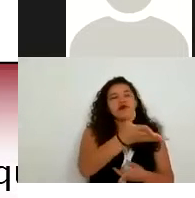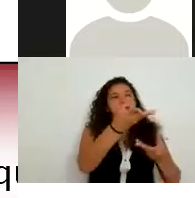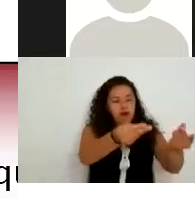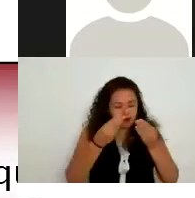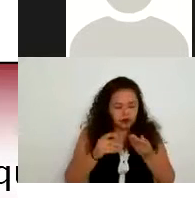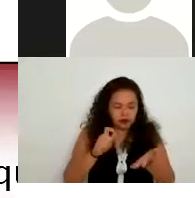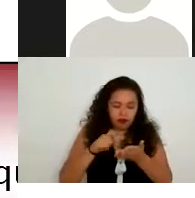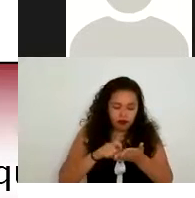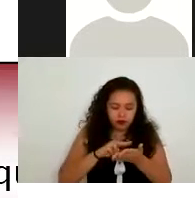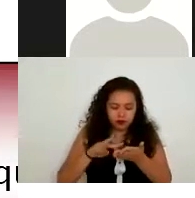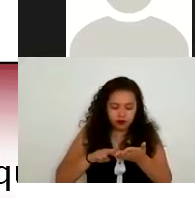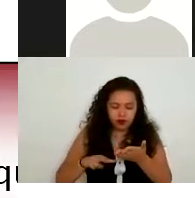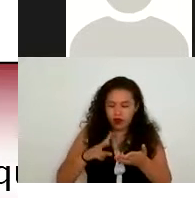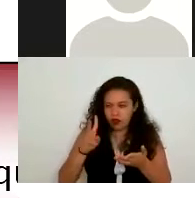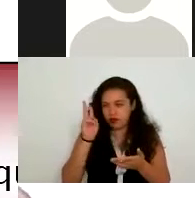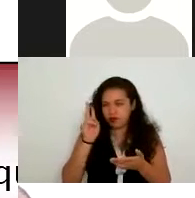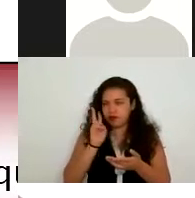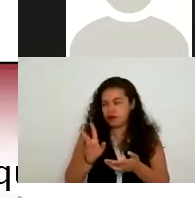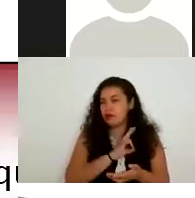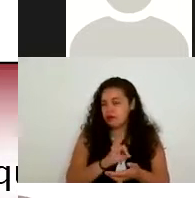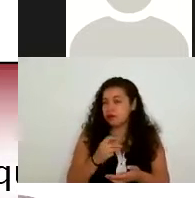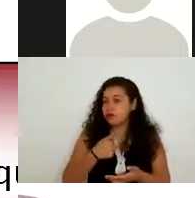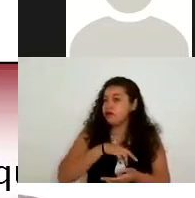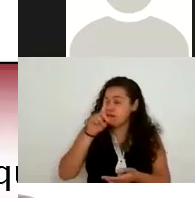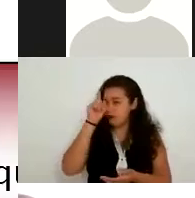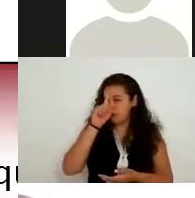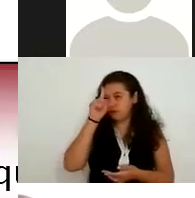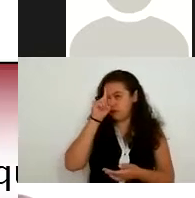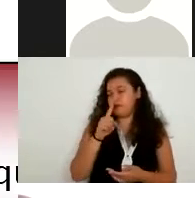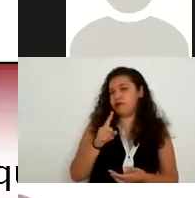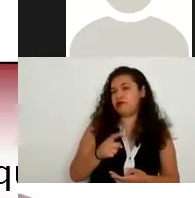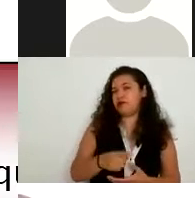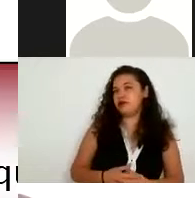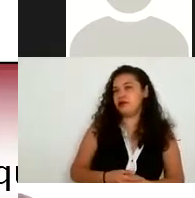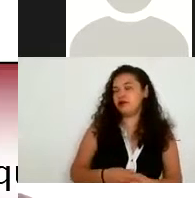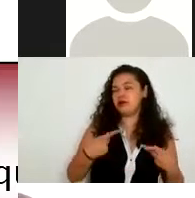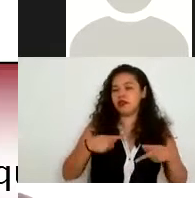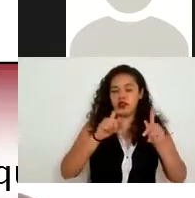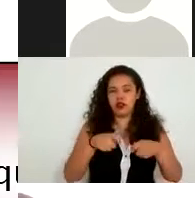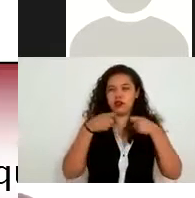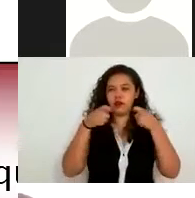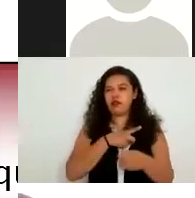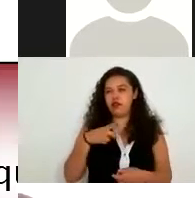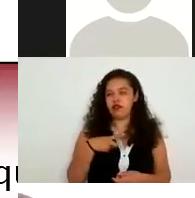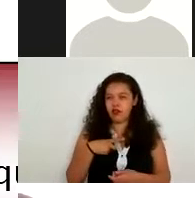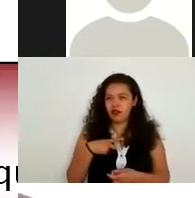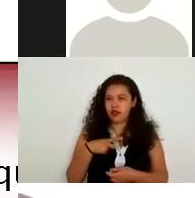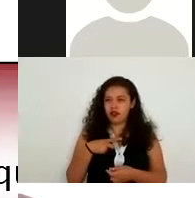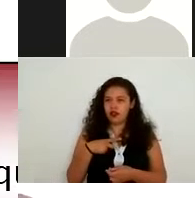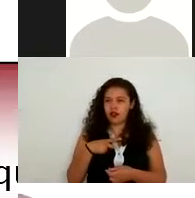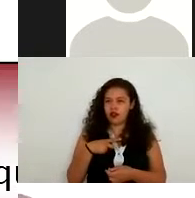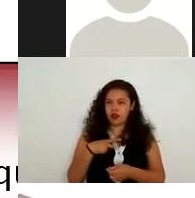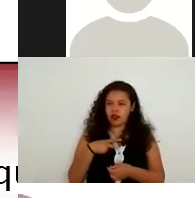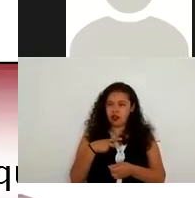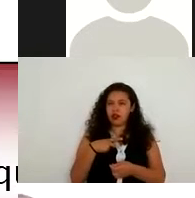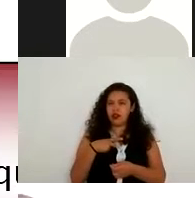nosotros recomendaríamos que si se designa una persona sea alguien que tenga un poco más claro